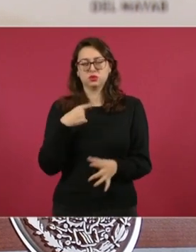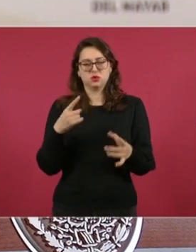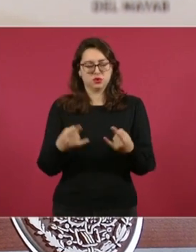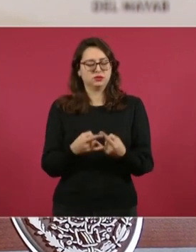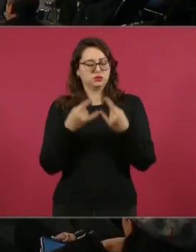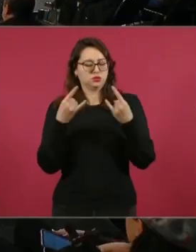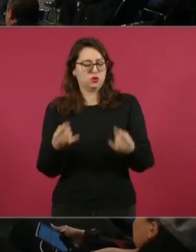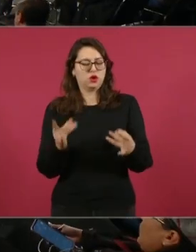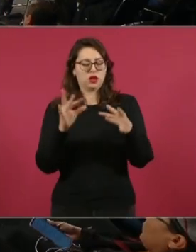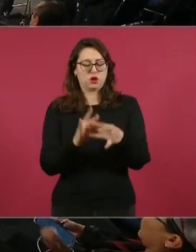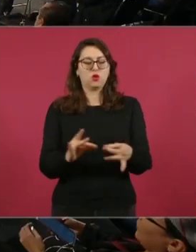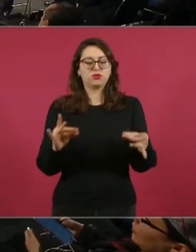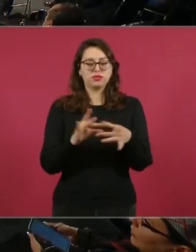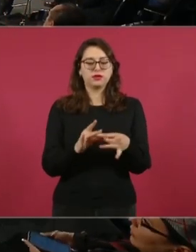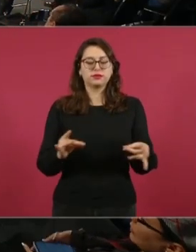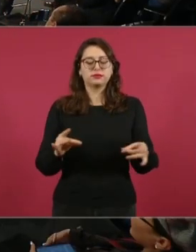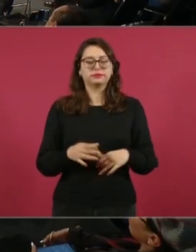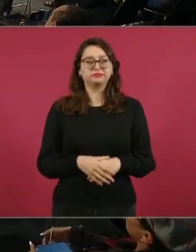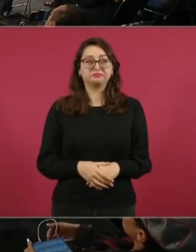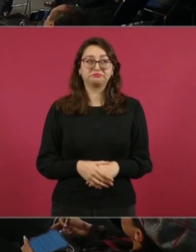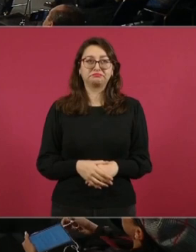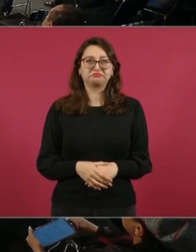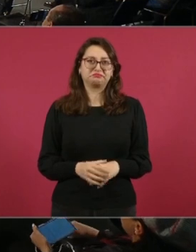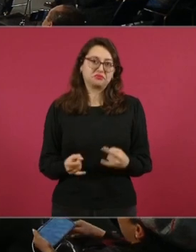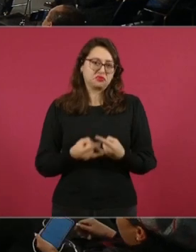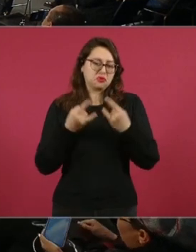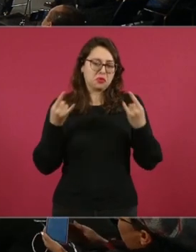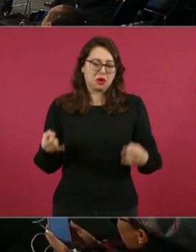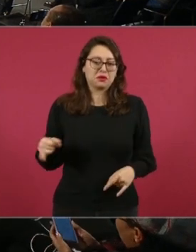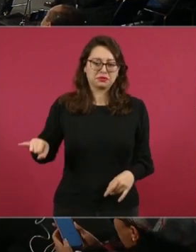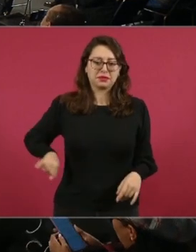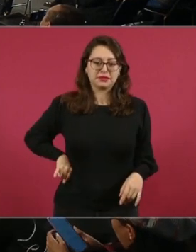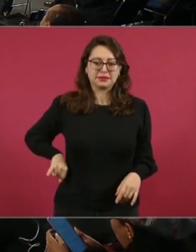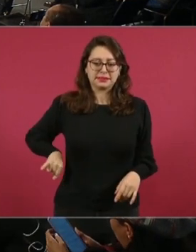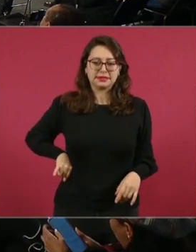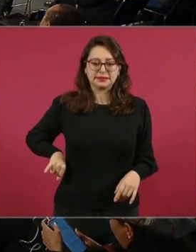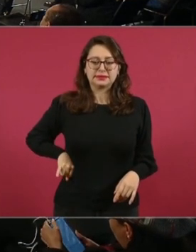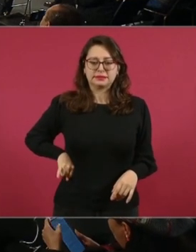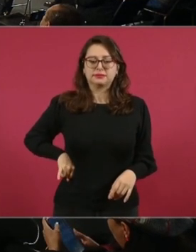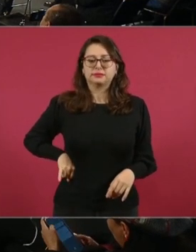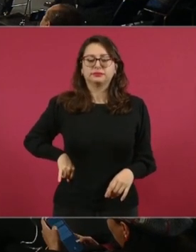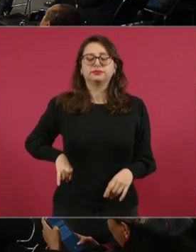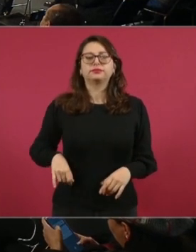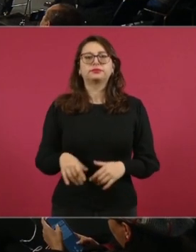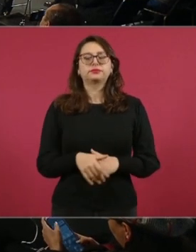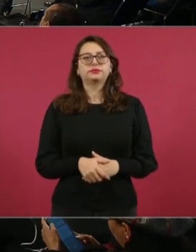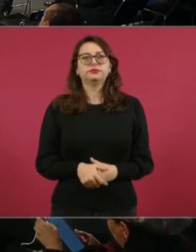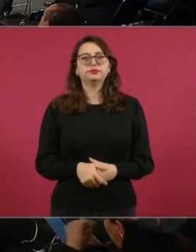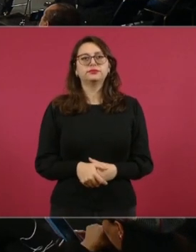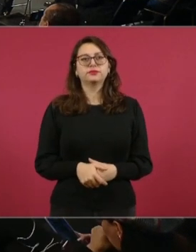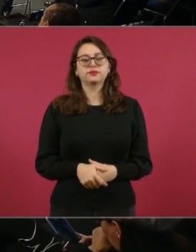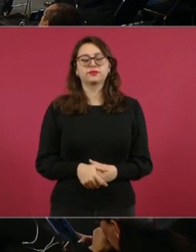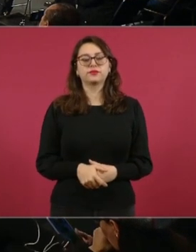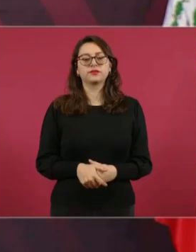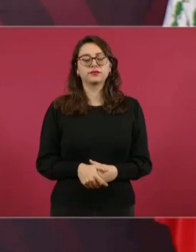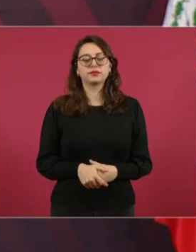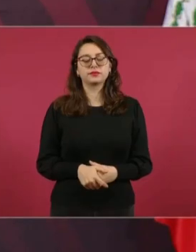interesante también para los jóvenes. Porque cuando se empieza una carrera